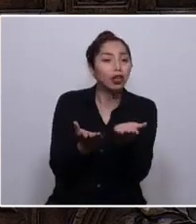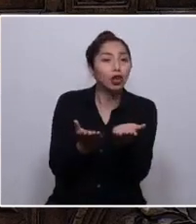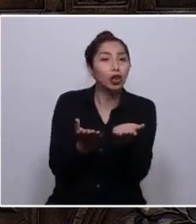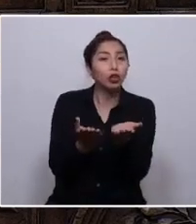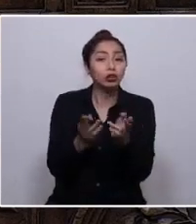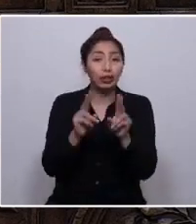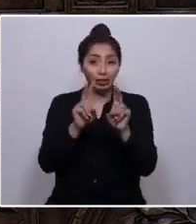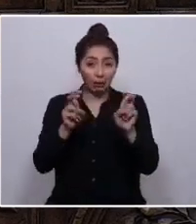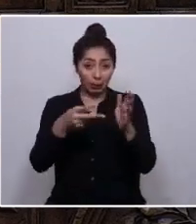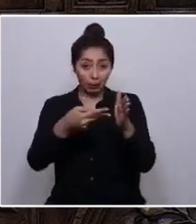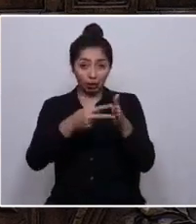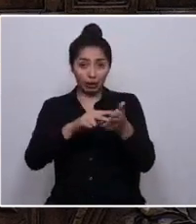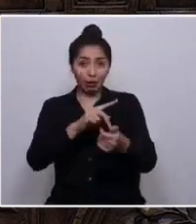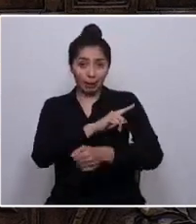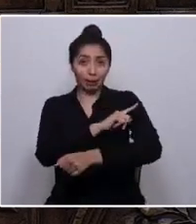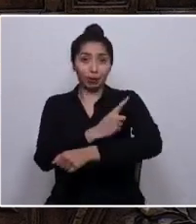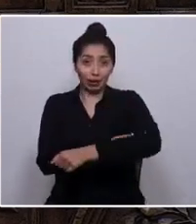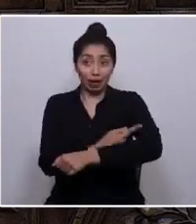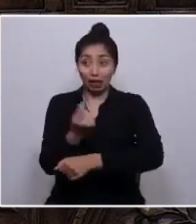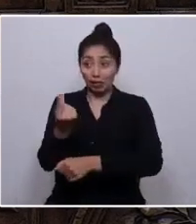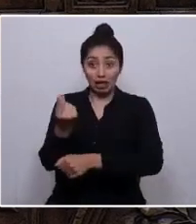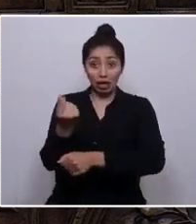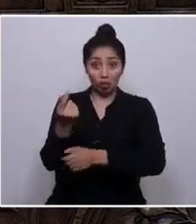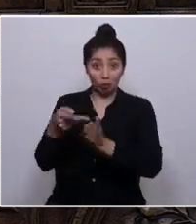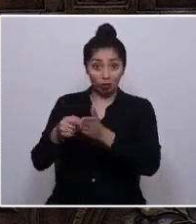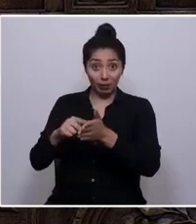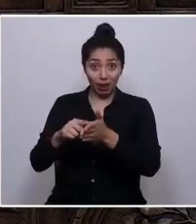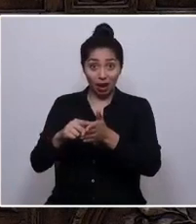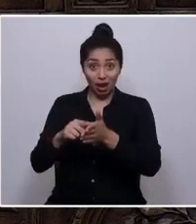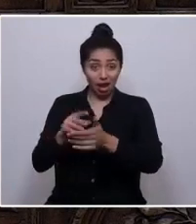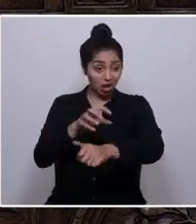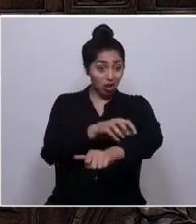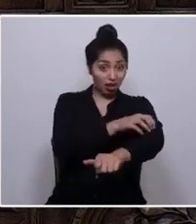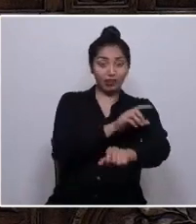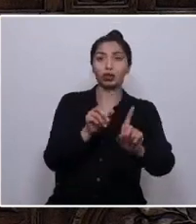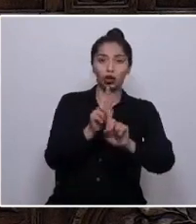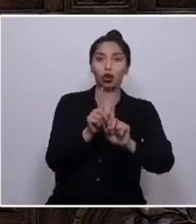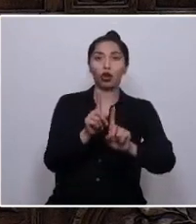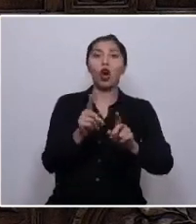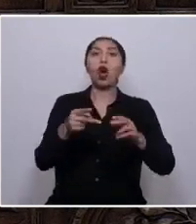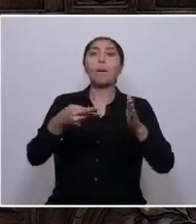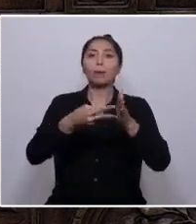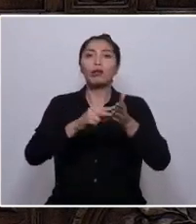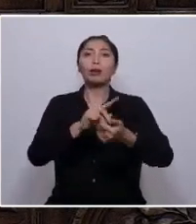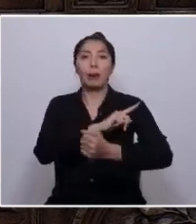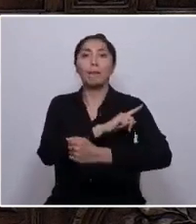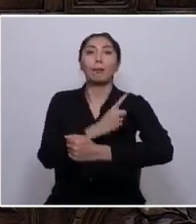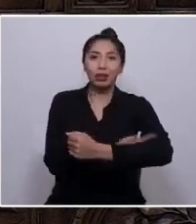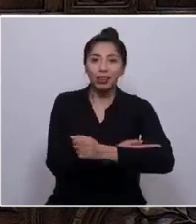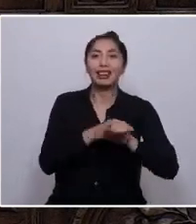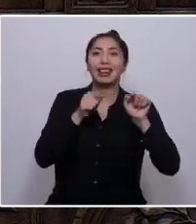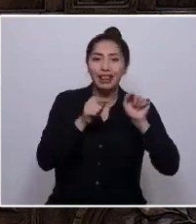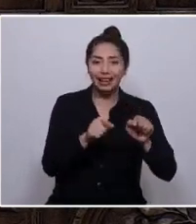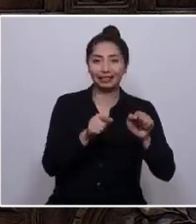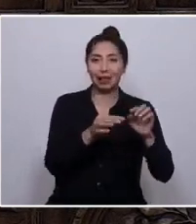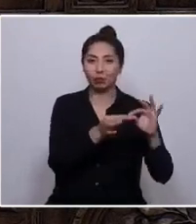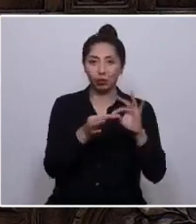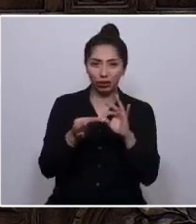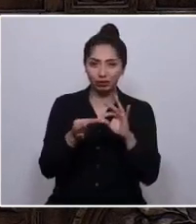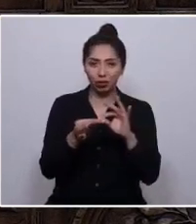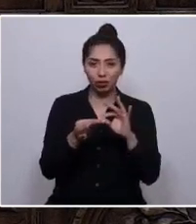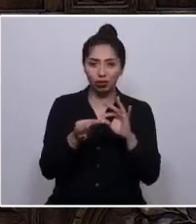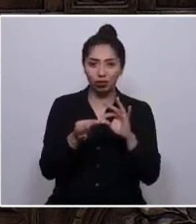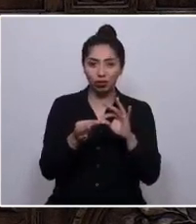de dinero, no geográfico, el centralismo que asfixia a las regiones. Es un problema de poder, no de